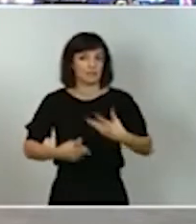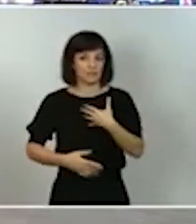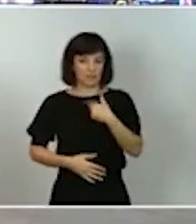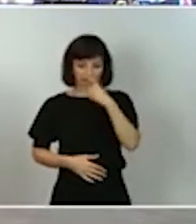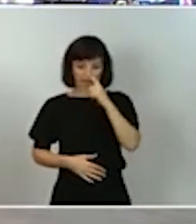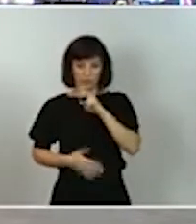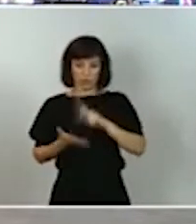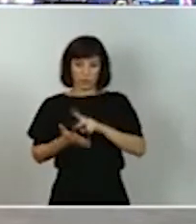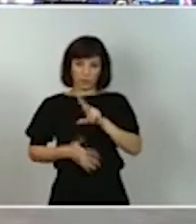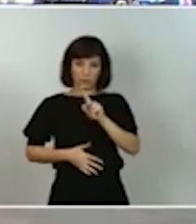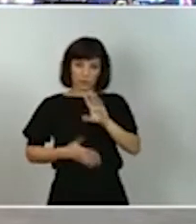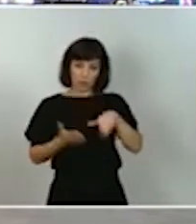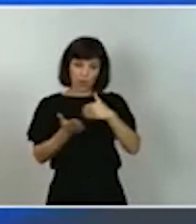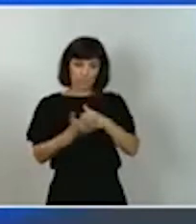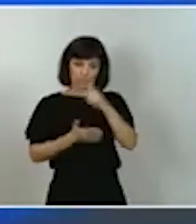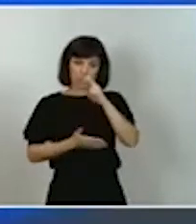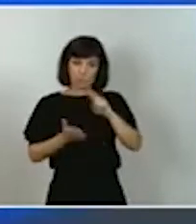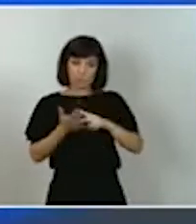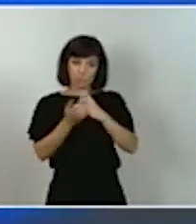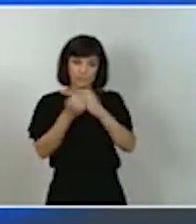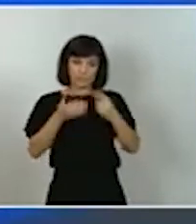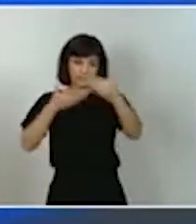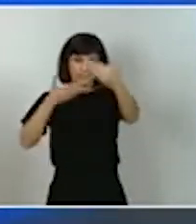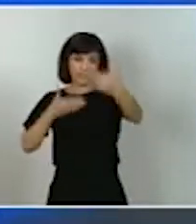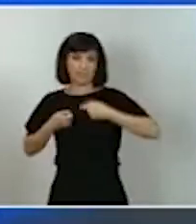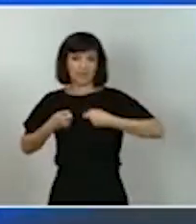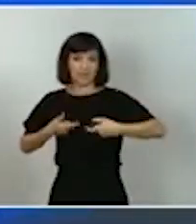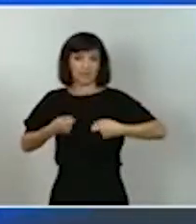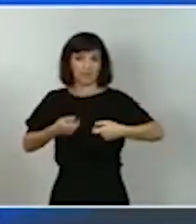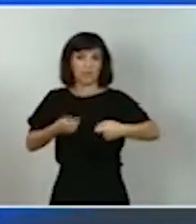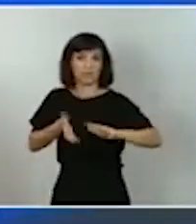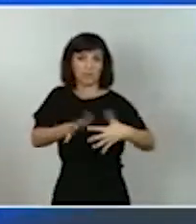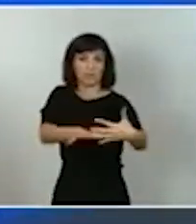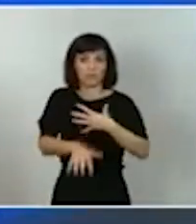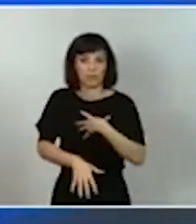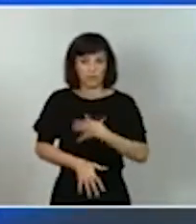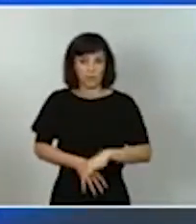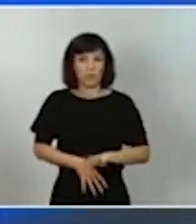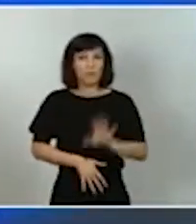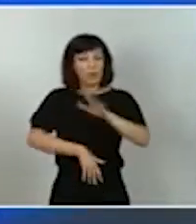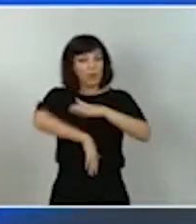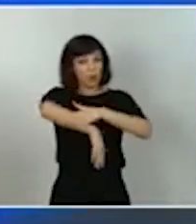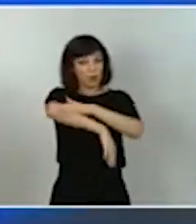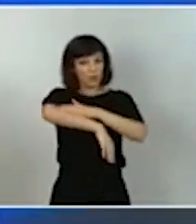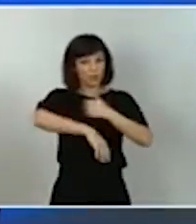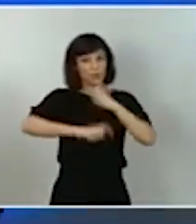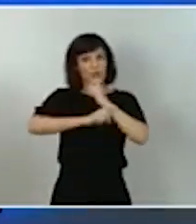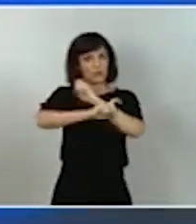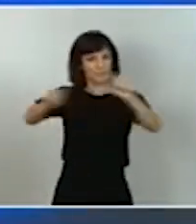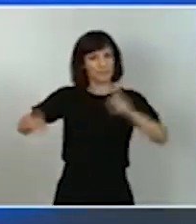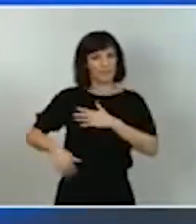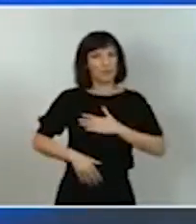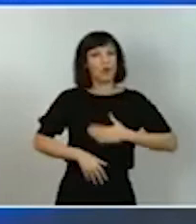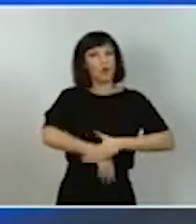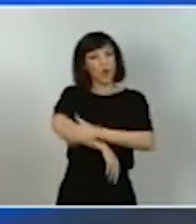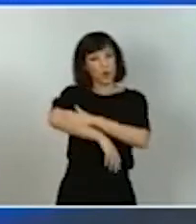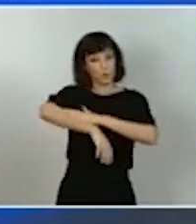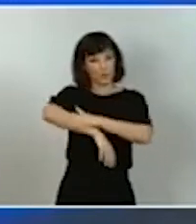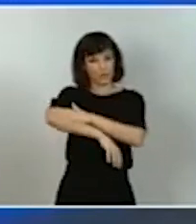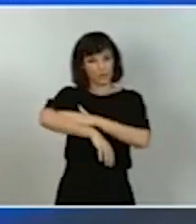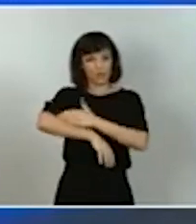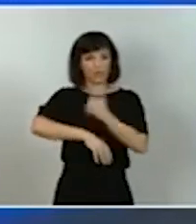2026. Pero el Ejecutivo concentrará, y este es el anuncio que quiero hacerles, el esfuerzo de movilización